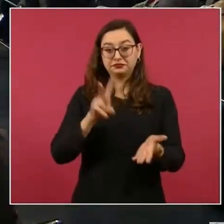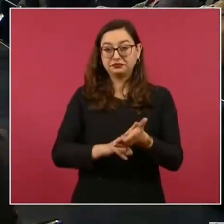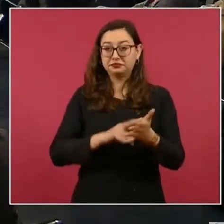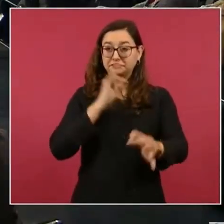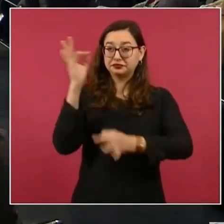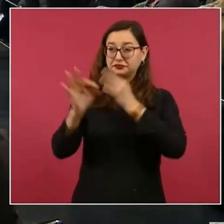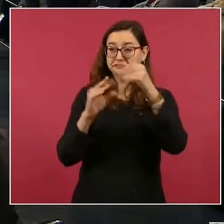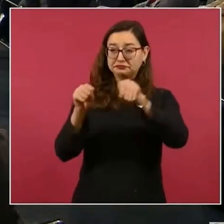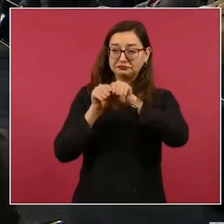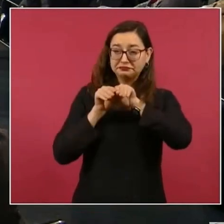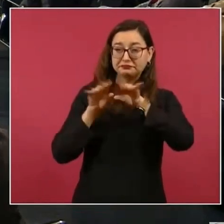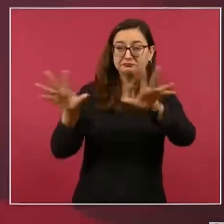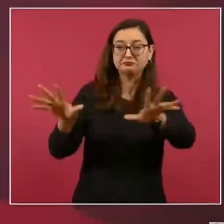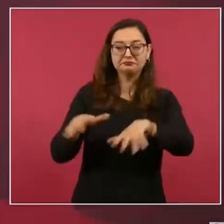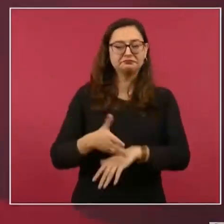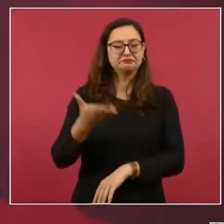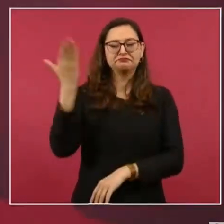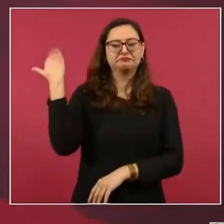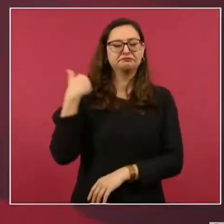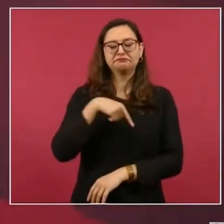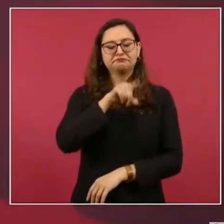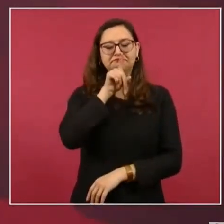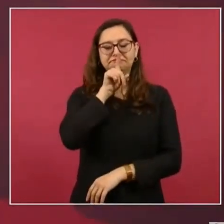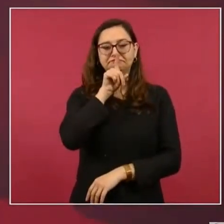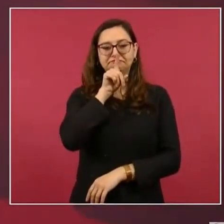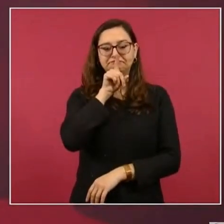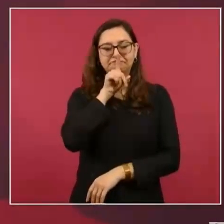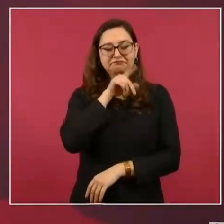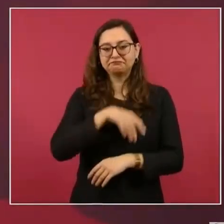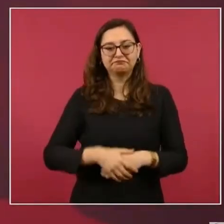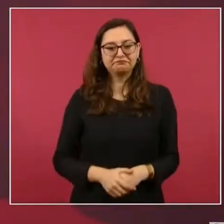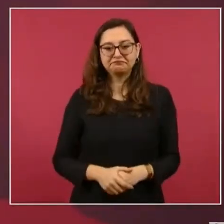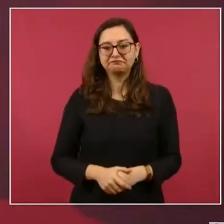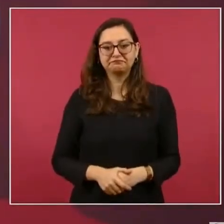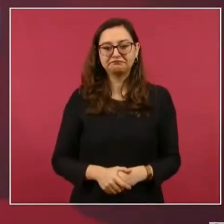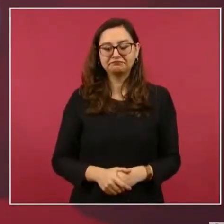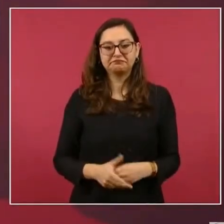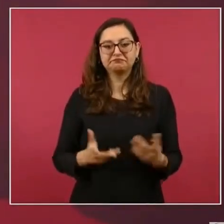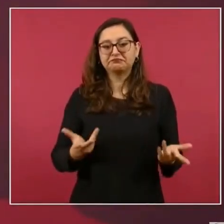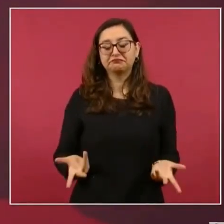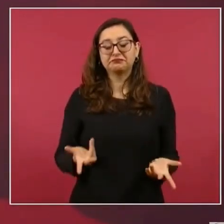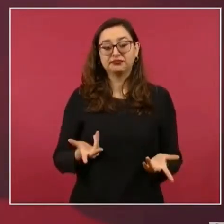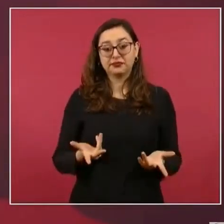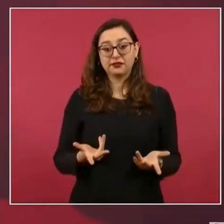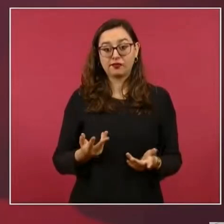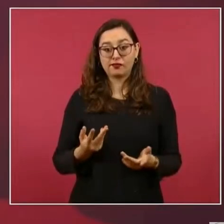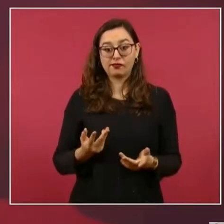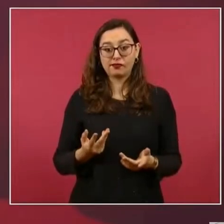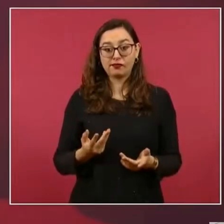pasado histórico. Y nos hemos quedado